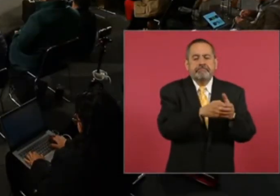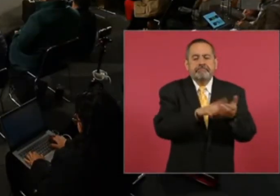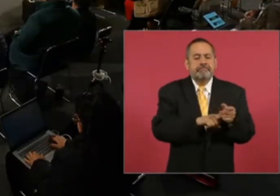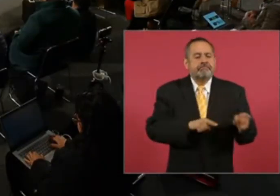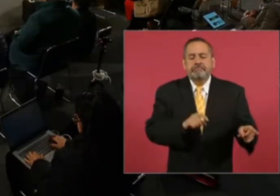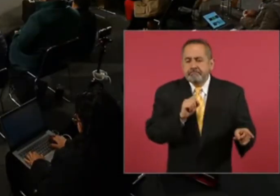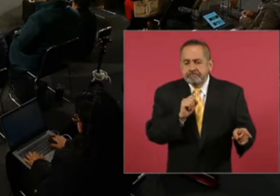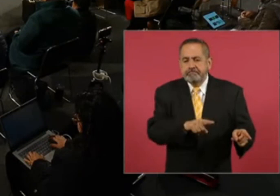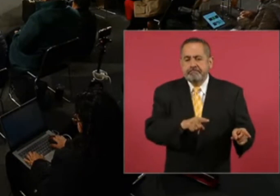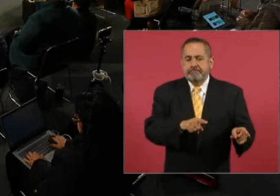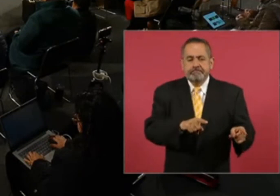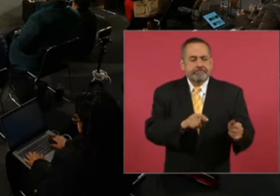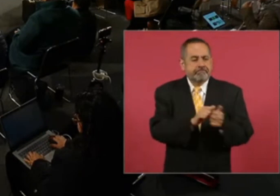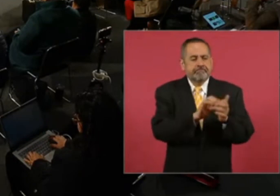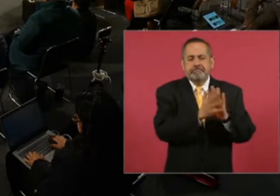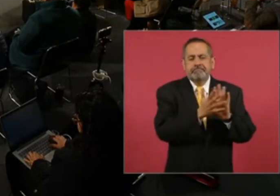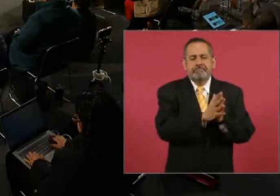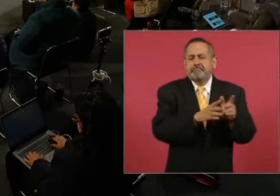de las componentes.